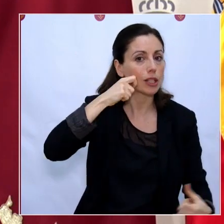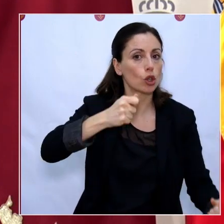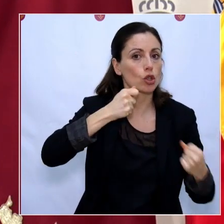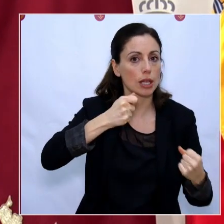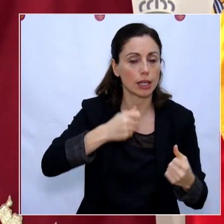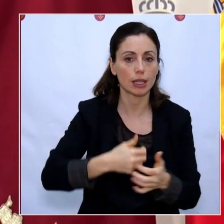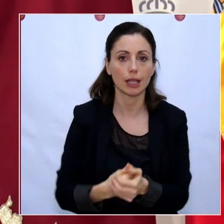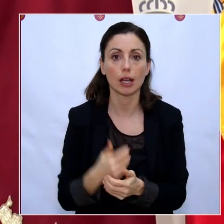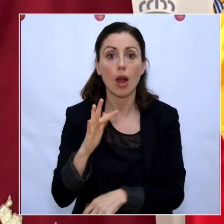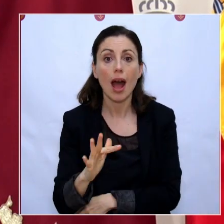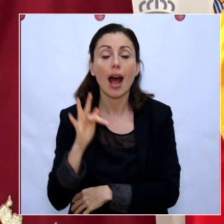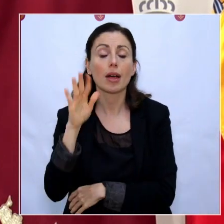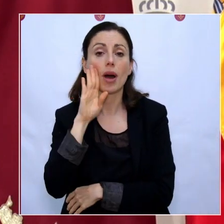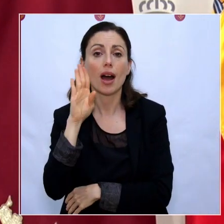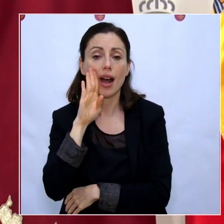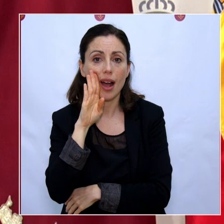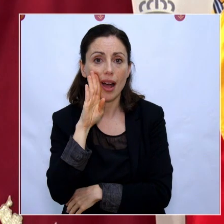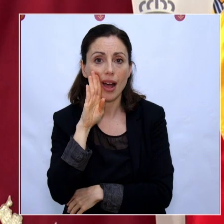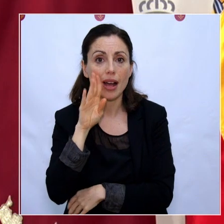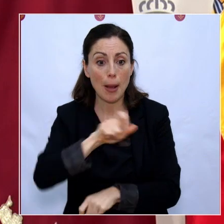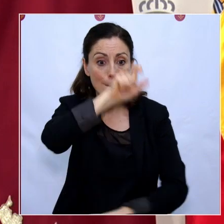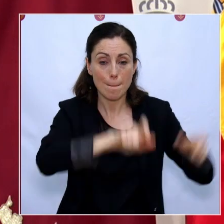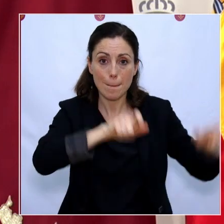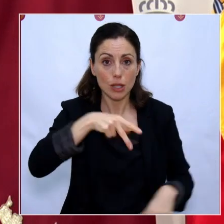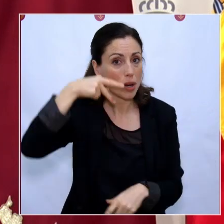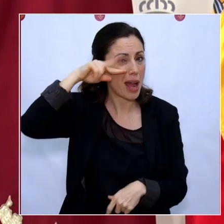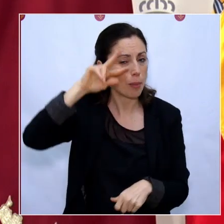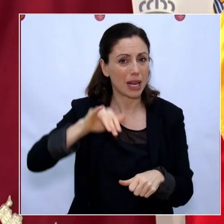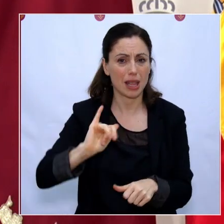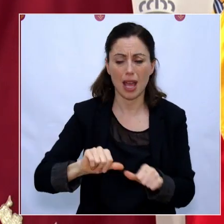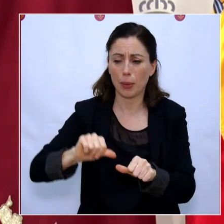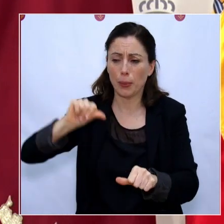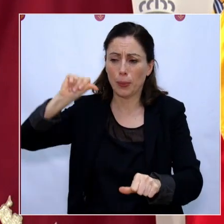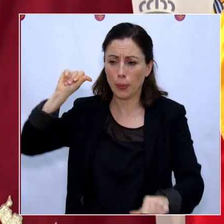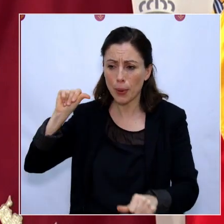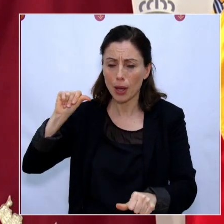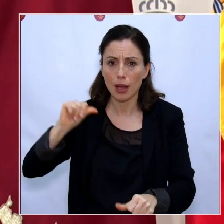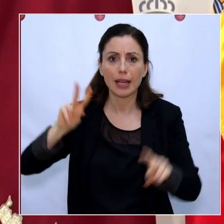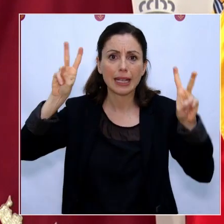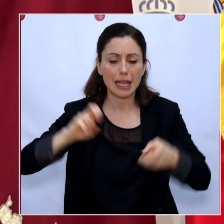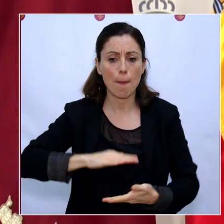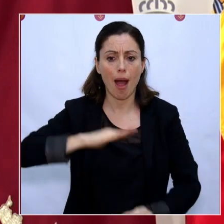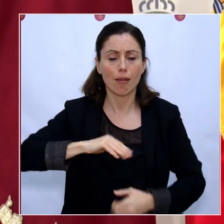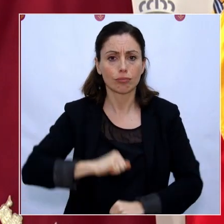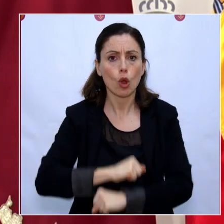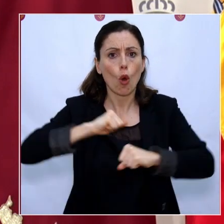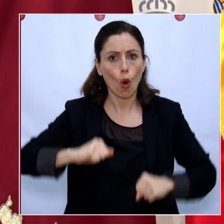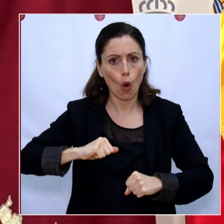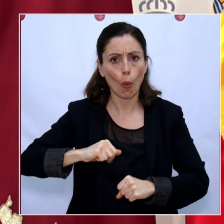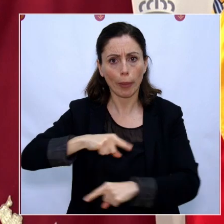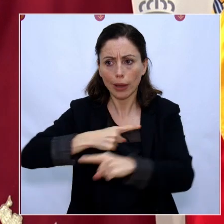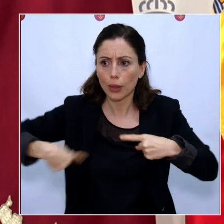que, como también le he dicho, tienen la experiencia de años de competencias transferidas y saben muy bien, perfectamente,